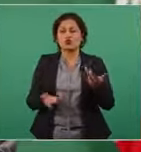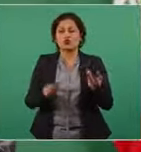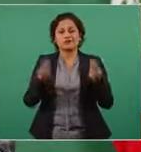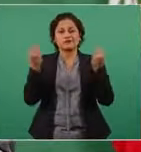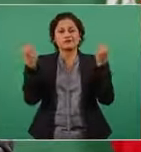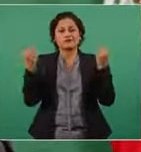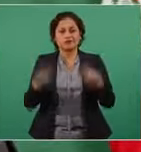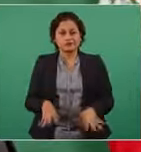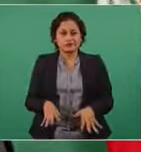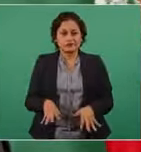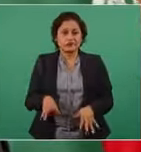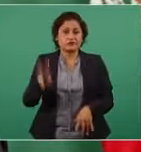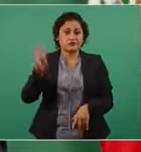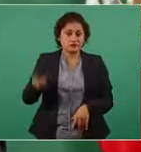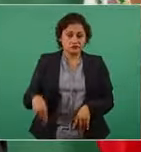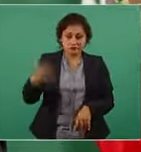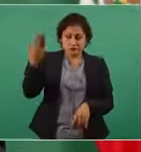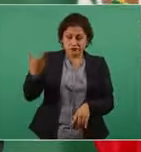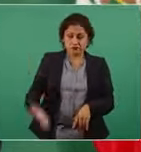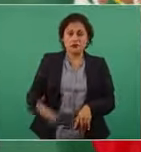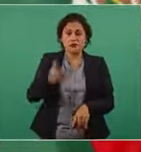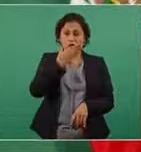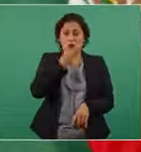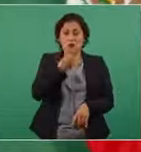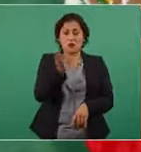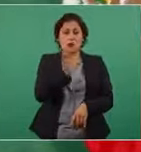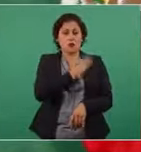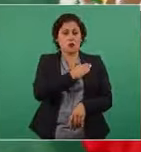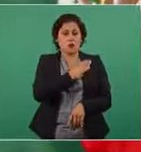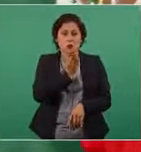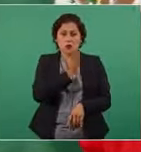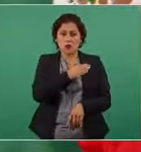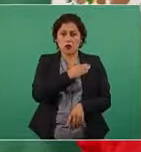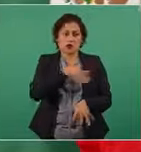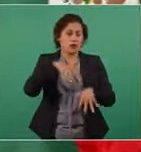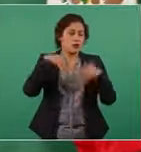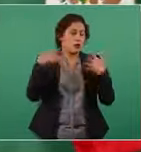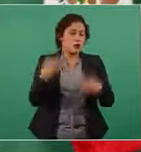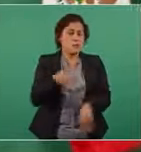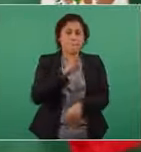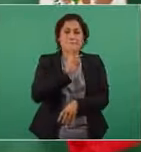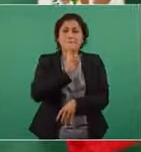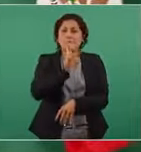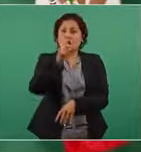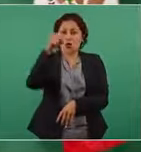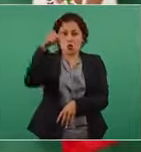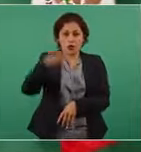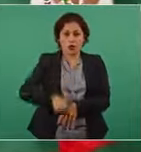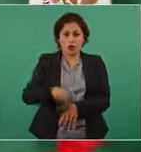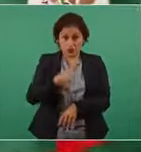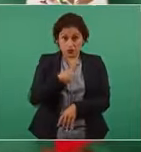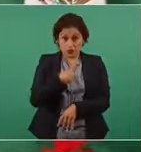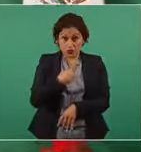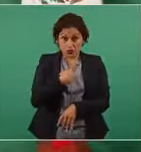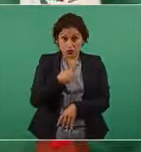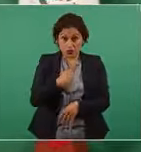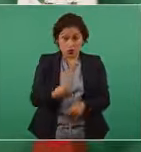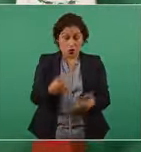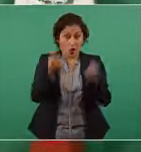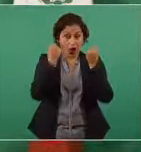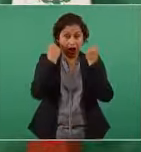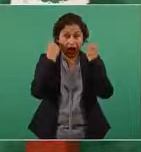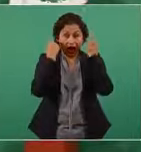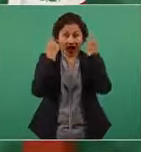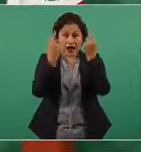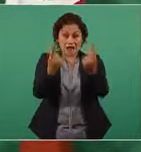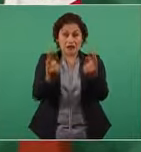extraordinario lo mejor que ha habido en nuestro país yo admiro mucho mucho mucho mucho al